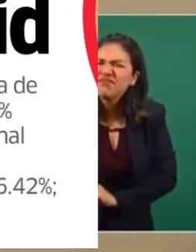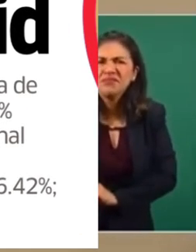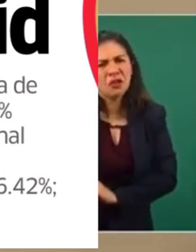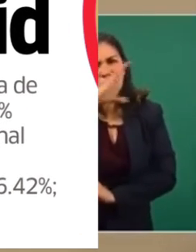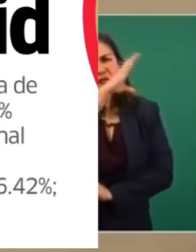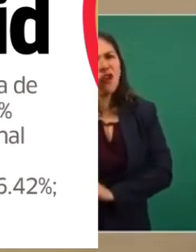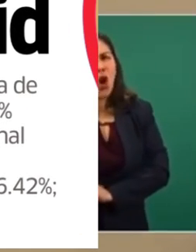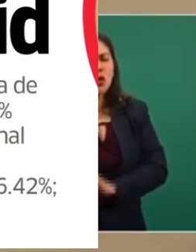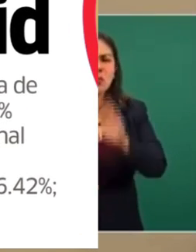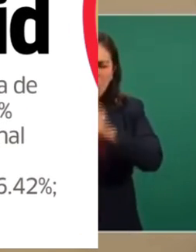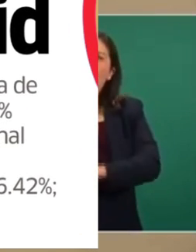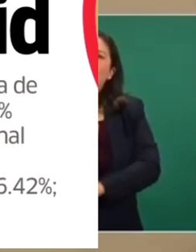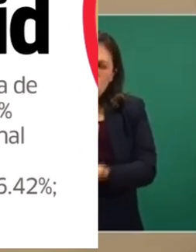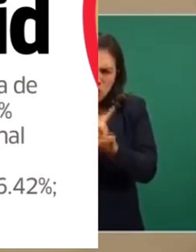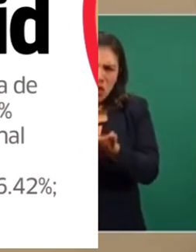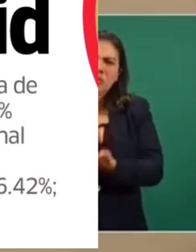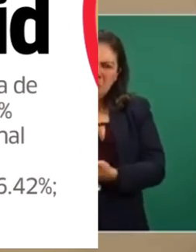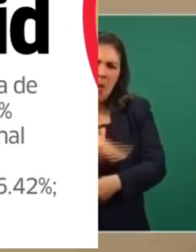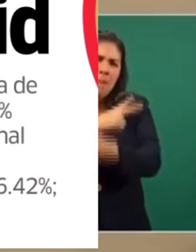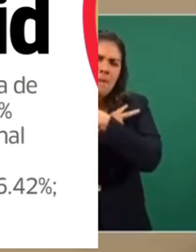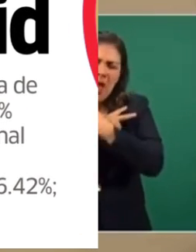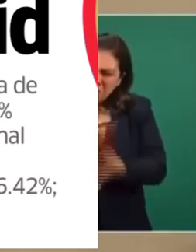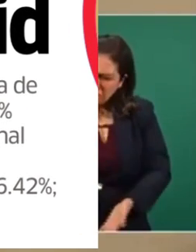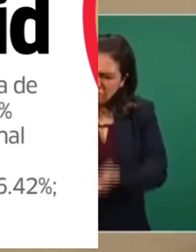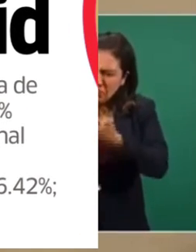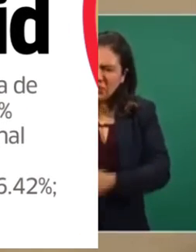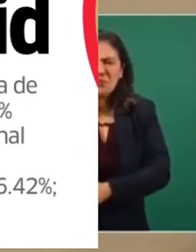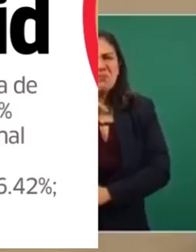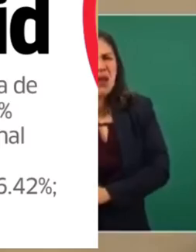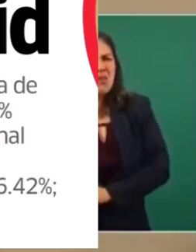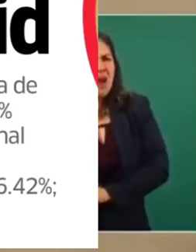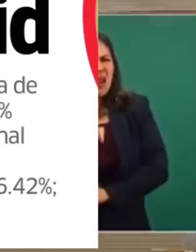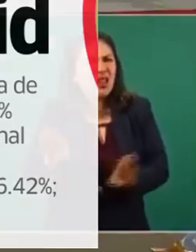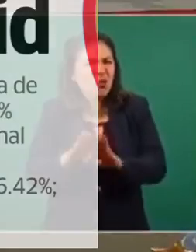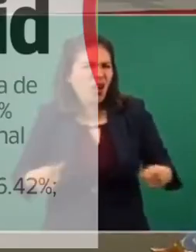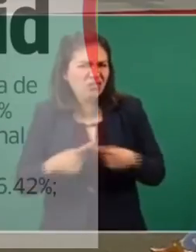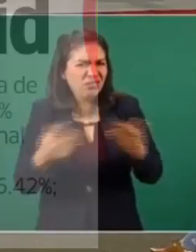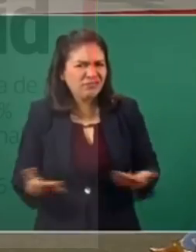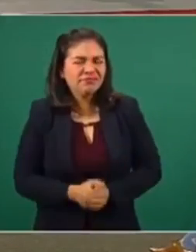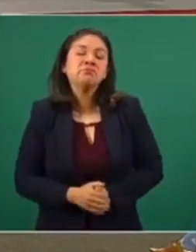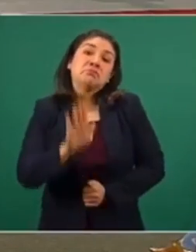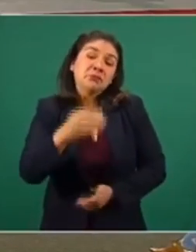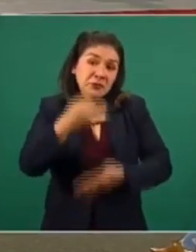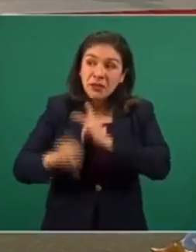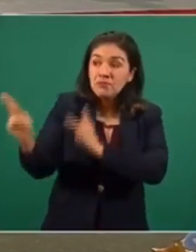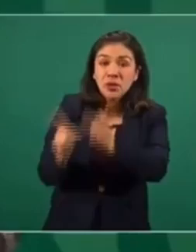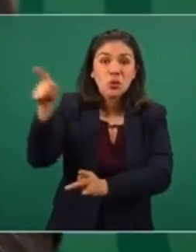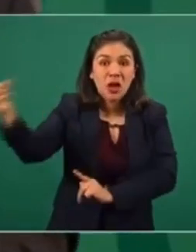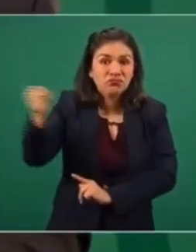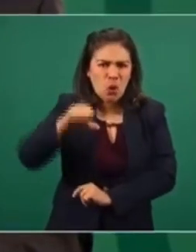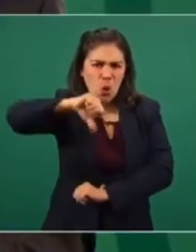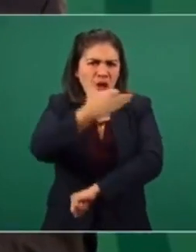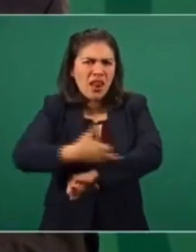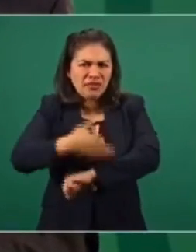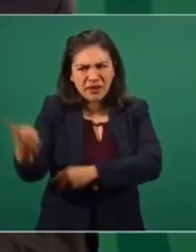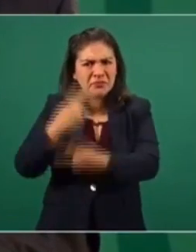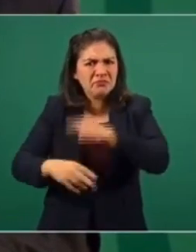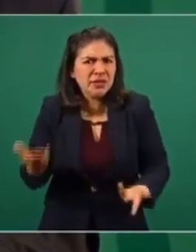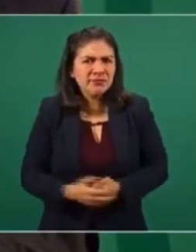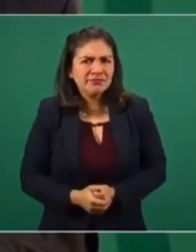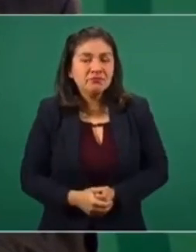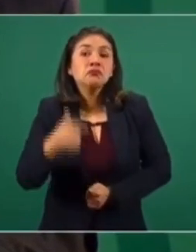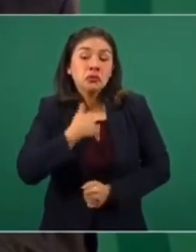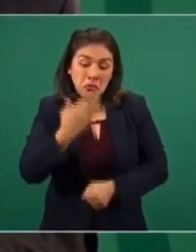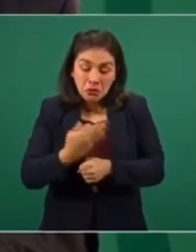funcionario tiene todo el derecho de irse de vacaciones, sin embargo, podría parecer contradictorio? Pues hay que preguntarle a él hoy en la tarde. Yo lo que